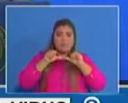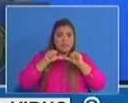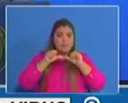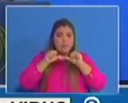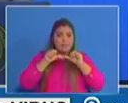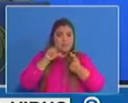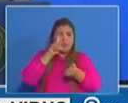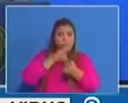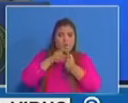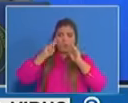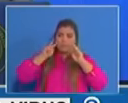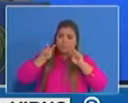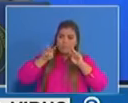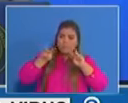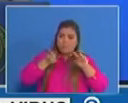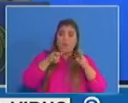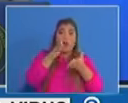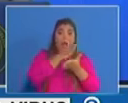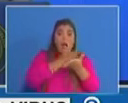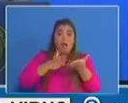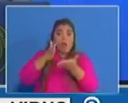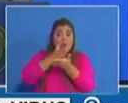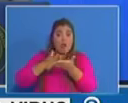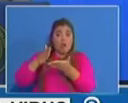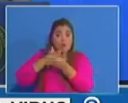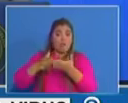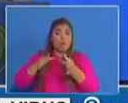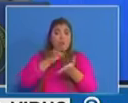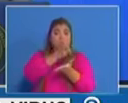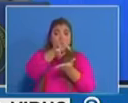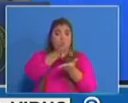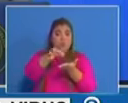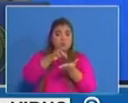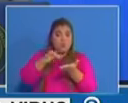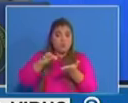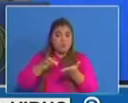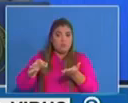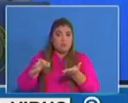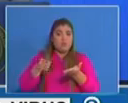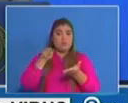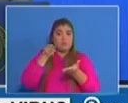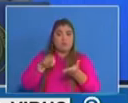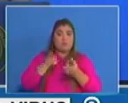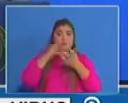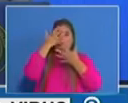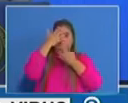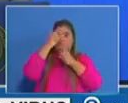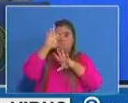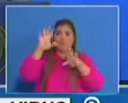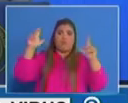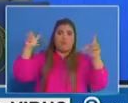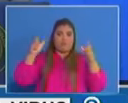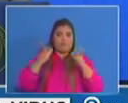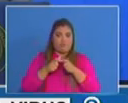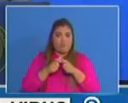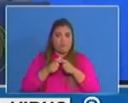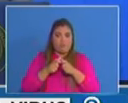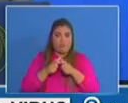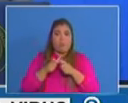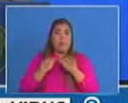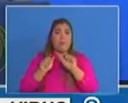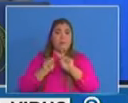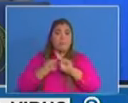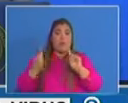algunas de las regiones han entrado a esa zona de supresión donde el contagio baja mientras que otras han salido